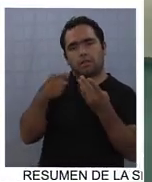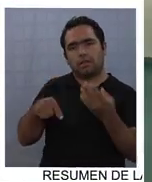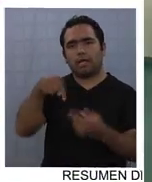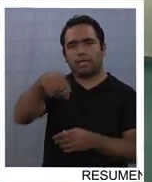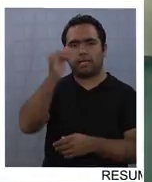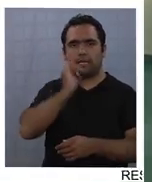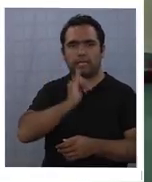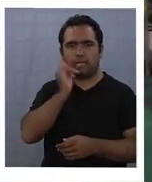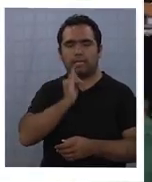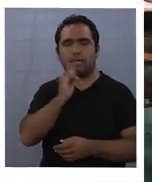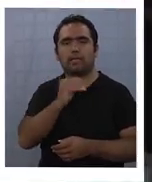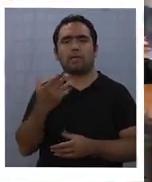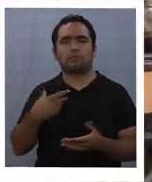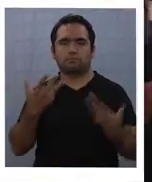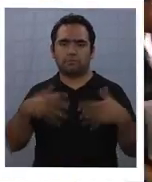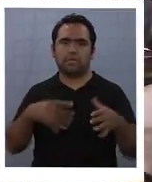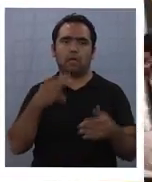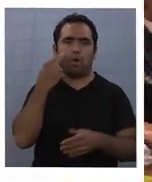y la Academia Iquique.